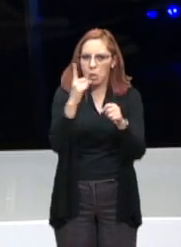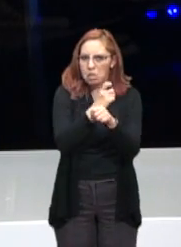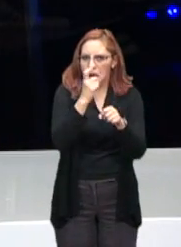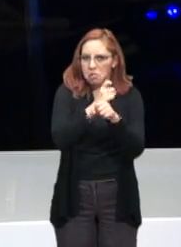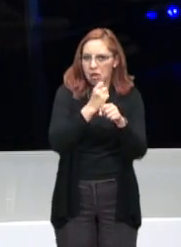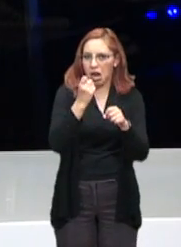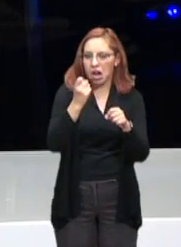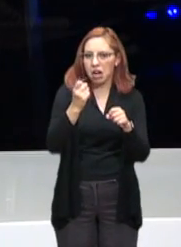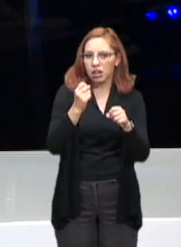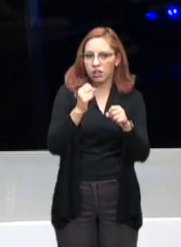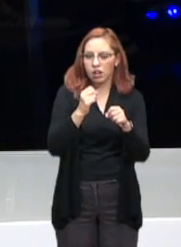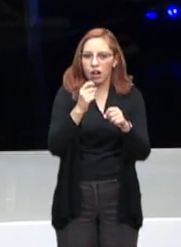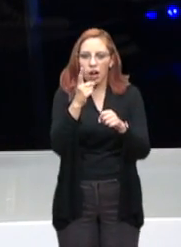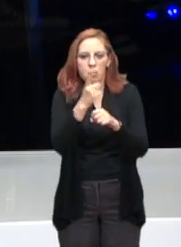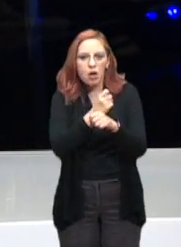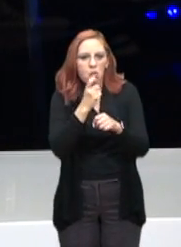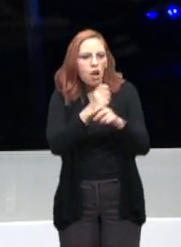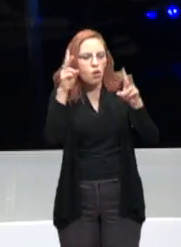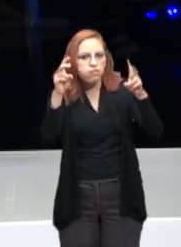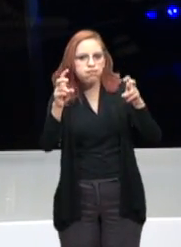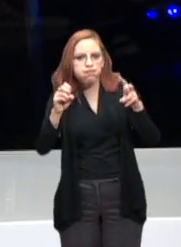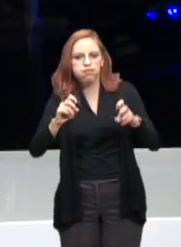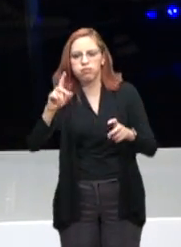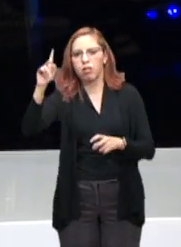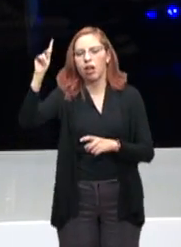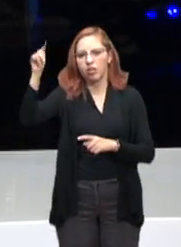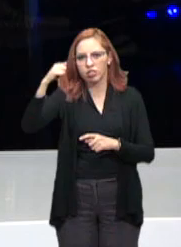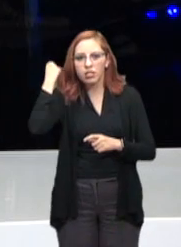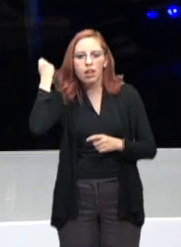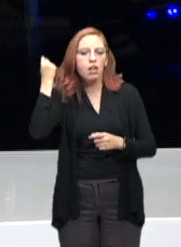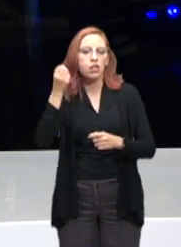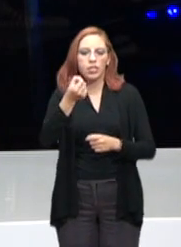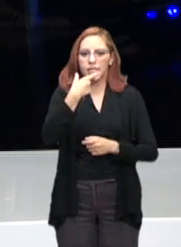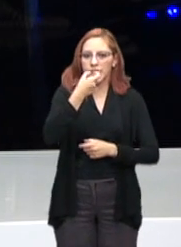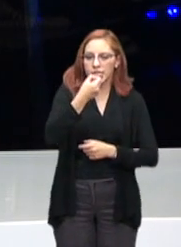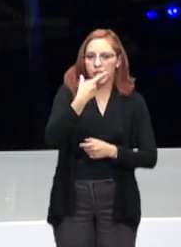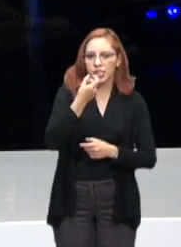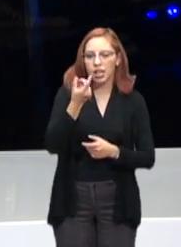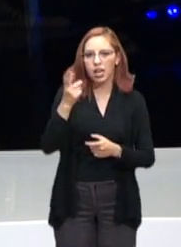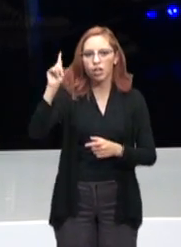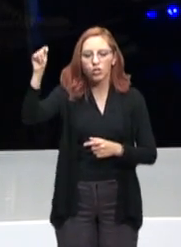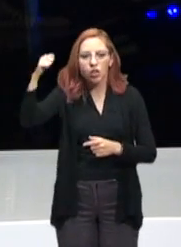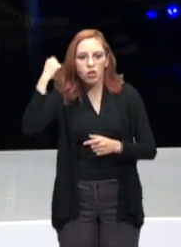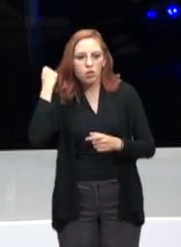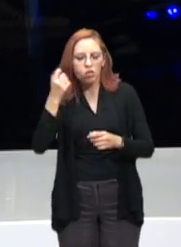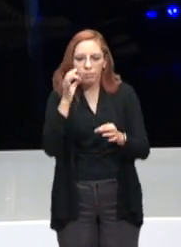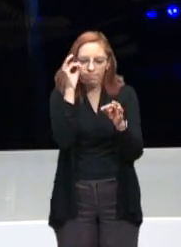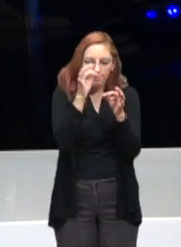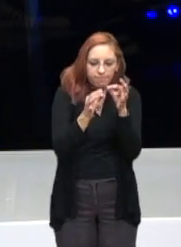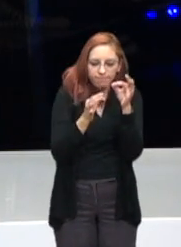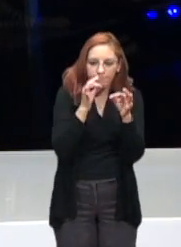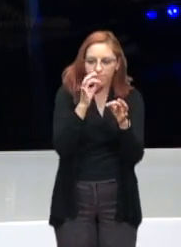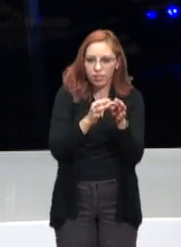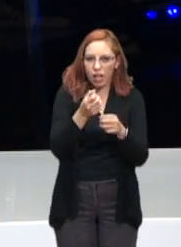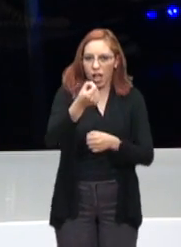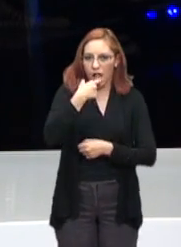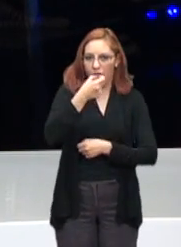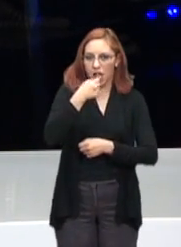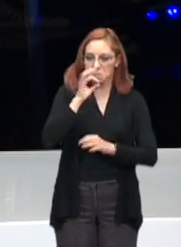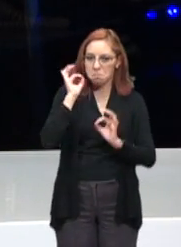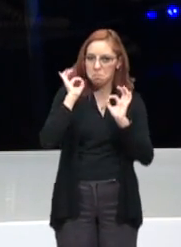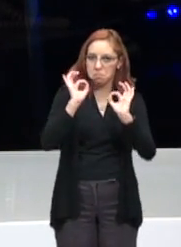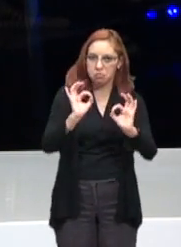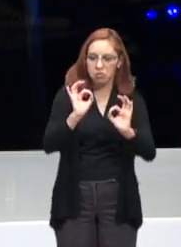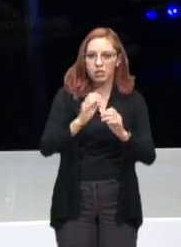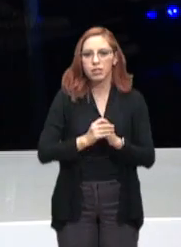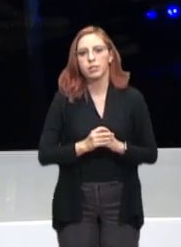de varios temas en cuestión de tecnología, de medicamentos, de tecnologías de alta precisión o medicamentos de alta también, de